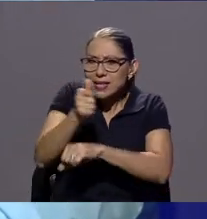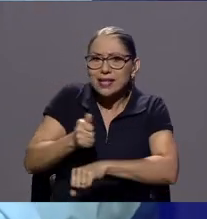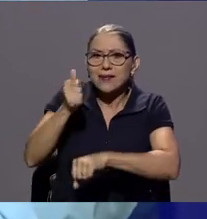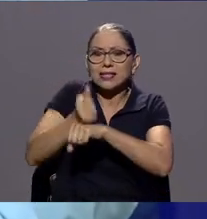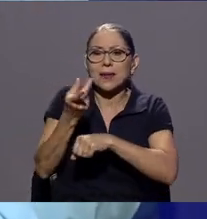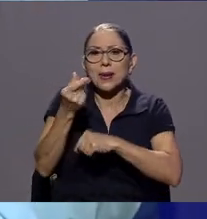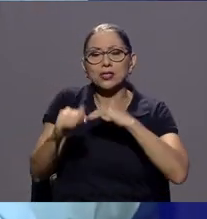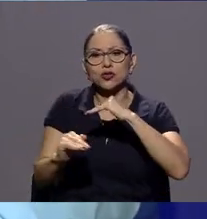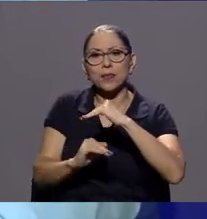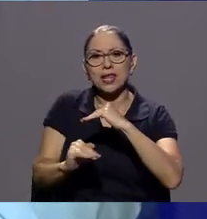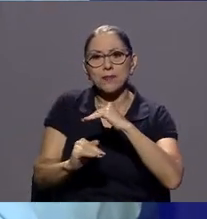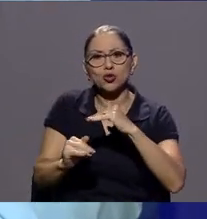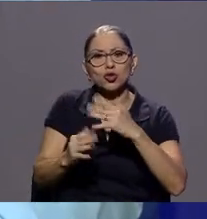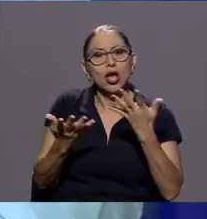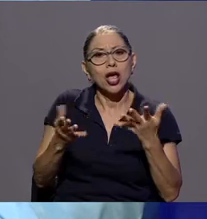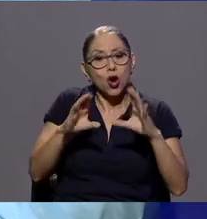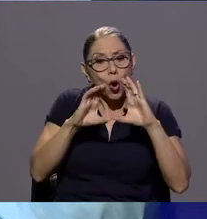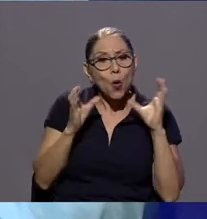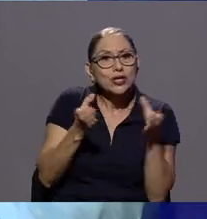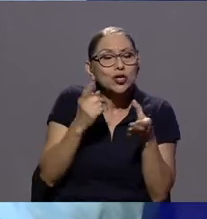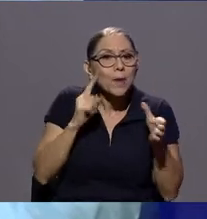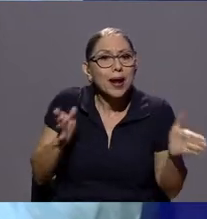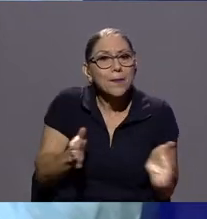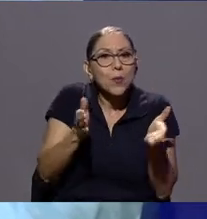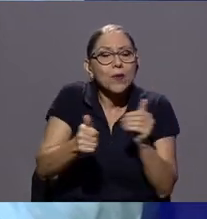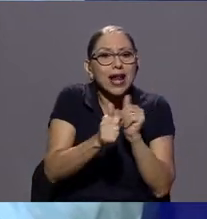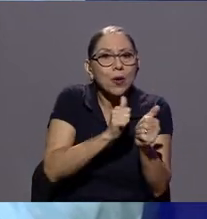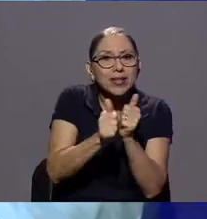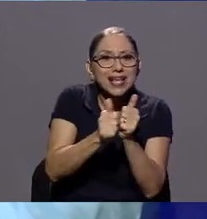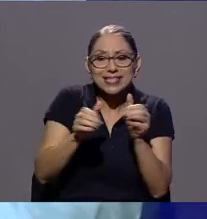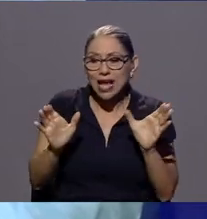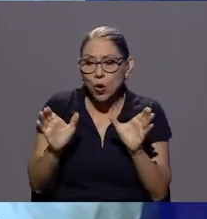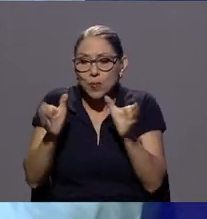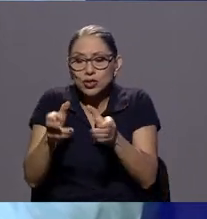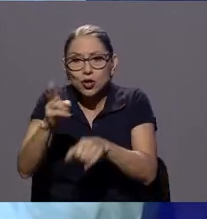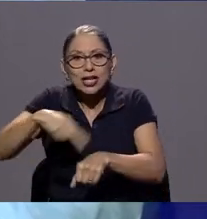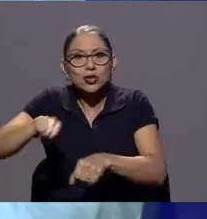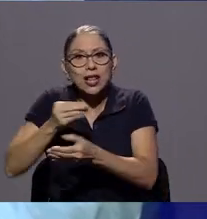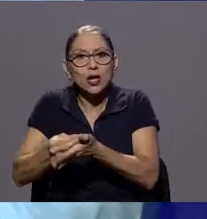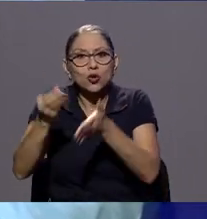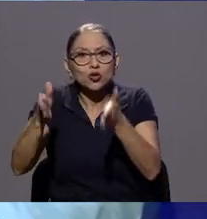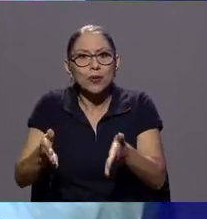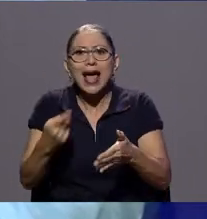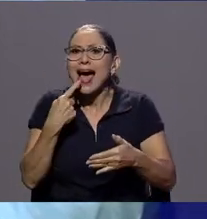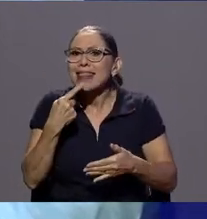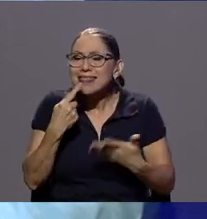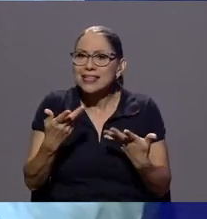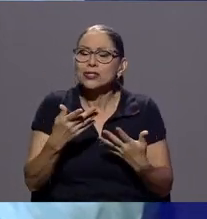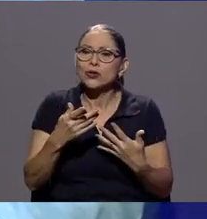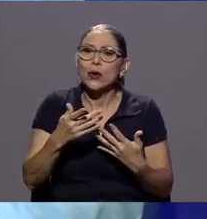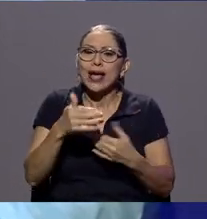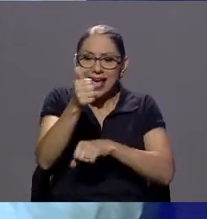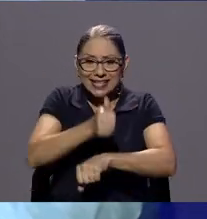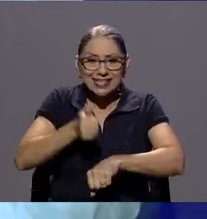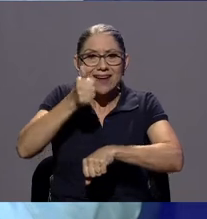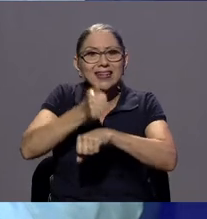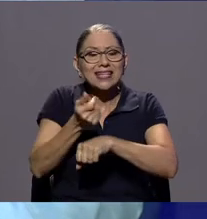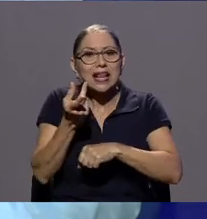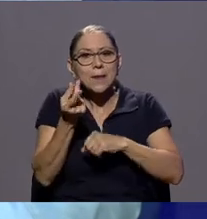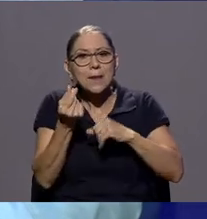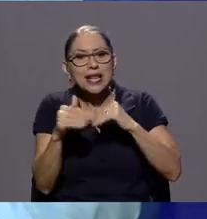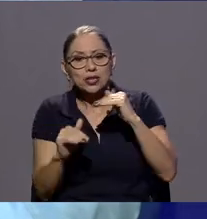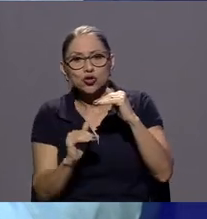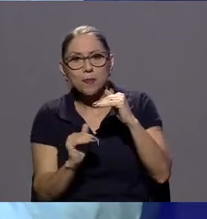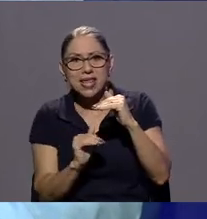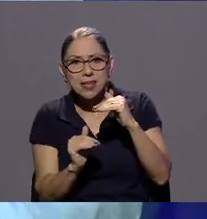incluso la Comisión para Promover la Competencia la Comisión Nacional del Consumidor han dicho que el establecimiento de precios mínimos va en